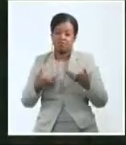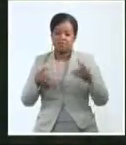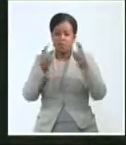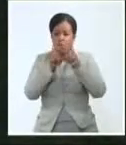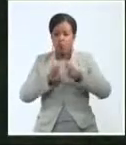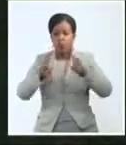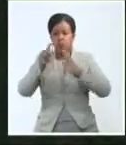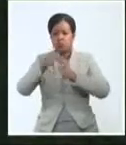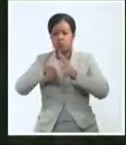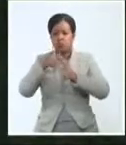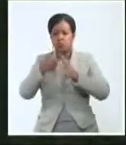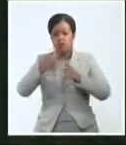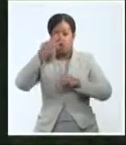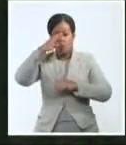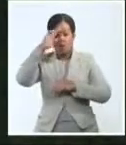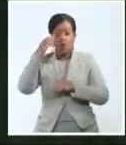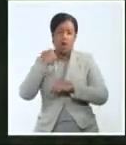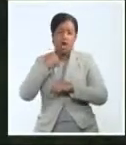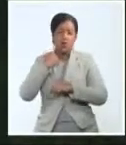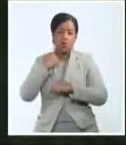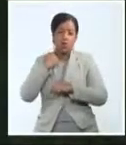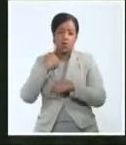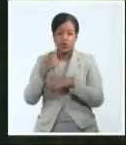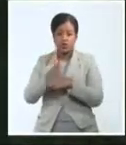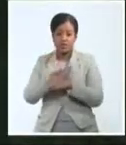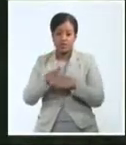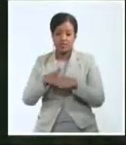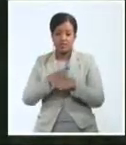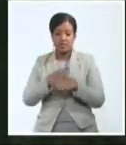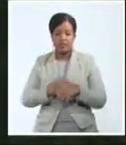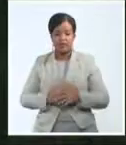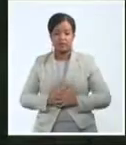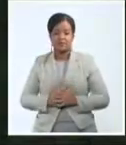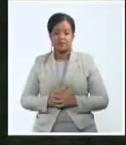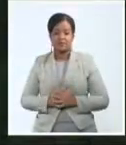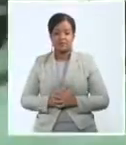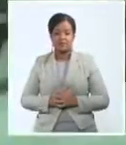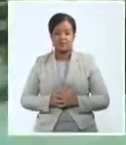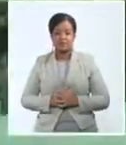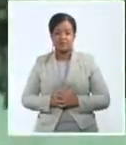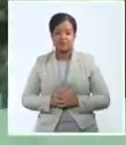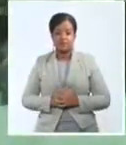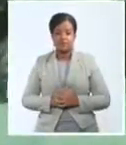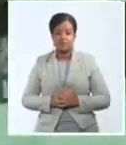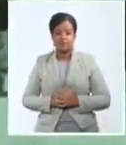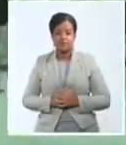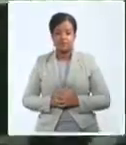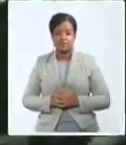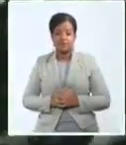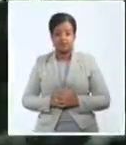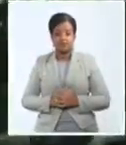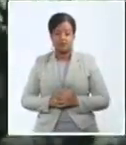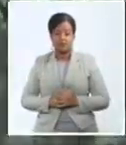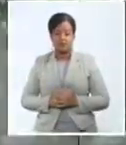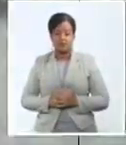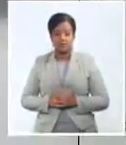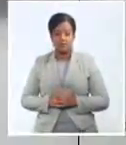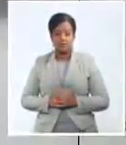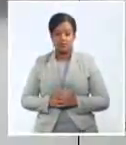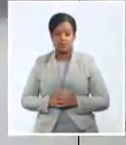cine cubano y sus desafíos contemporáneos. Jenny Fleites, Sistema Informativo de la Televisión Cubana.